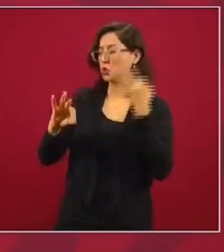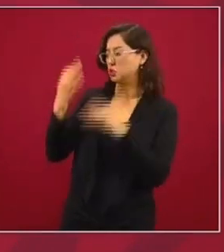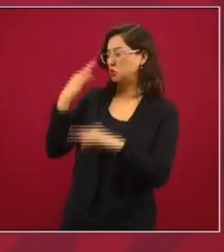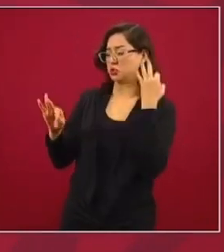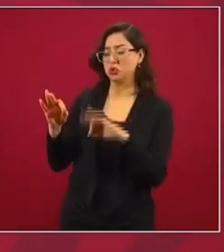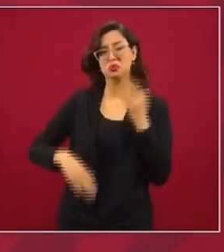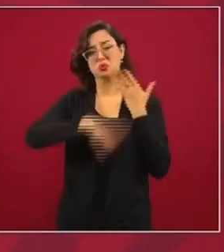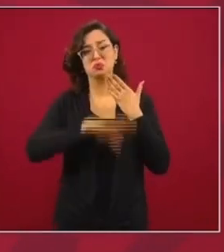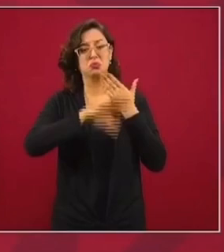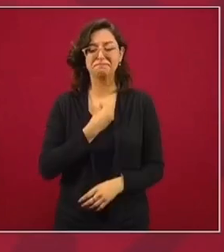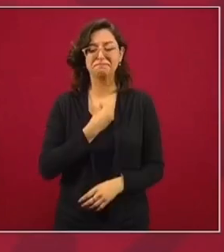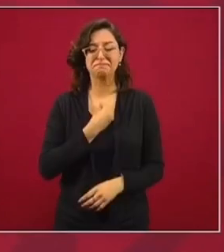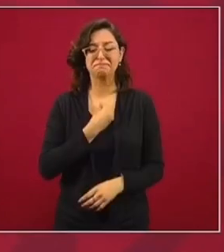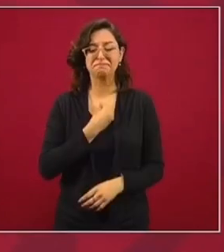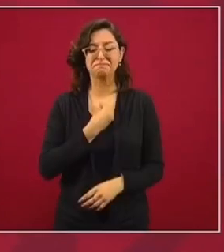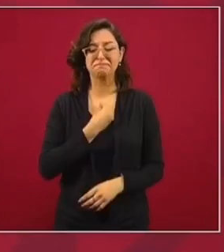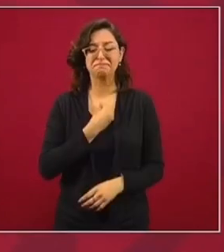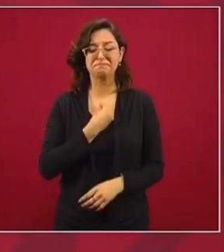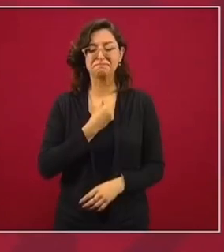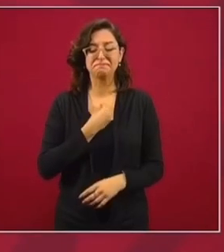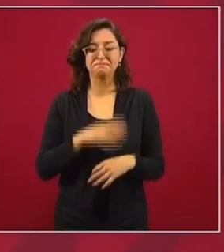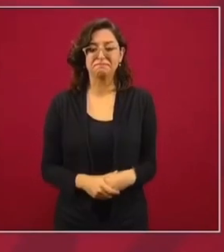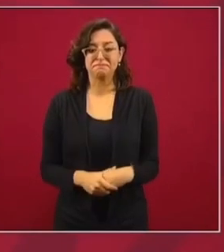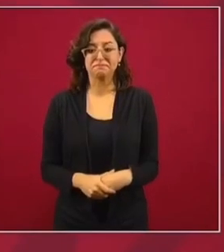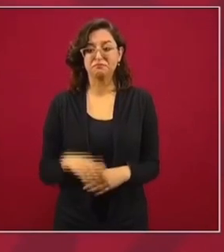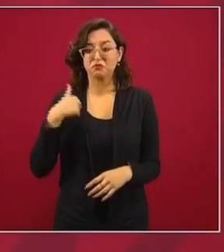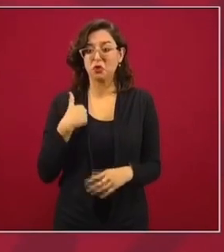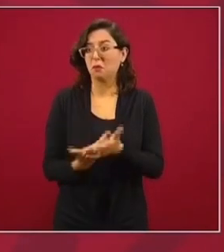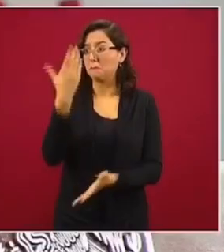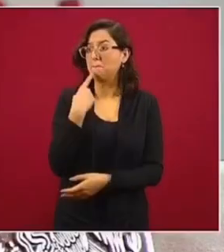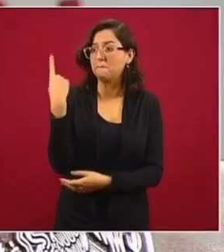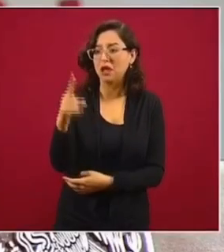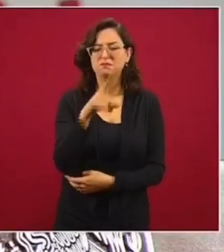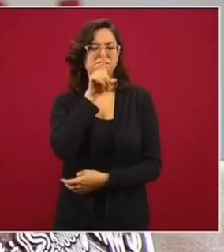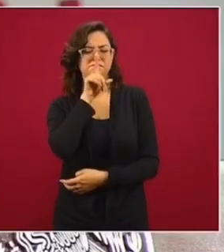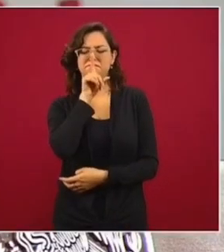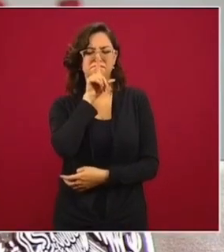yo no me quejo, no voy a ir a presentar una denuncia,